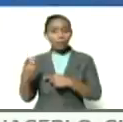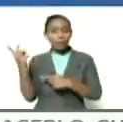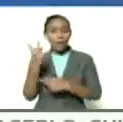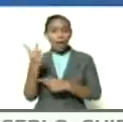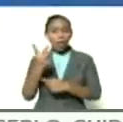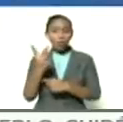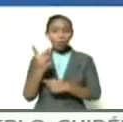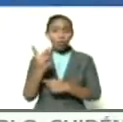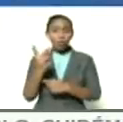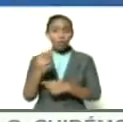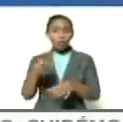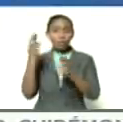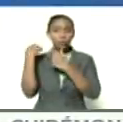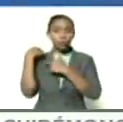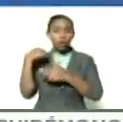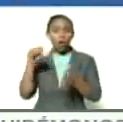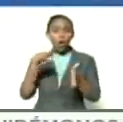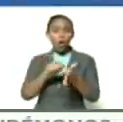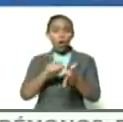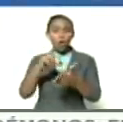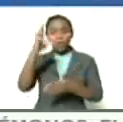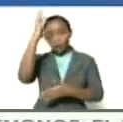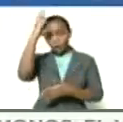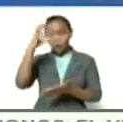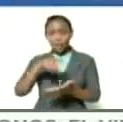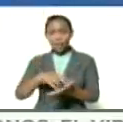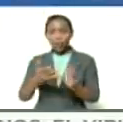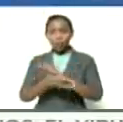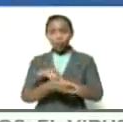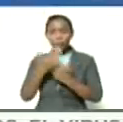y Doris desde Coro adelante